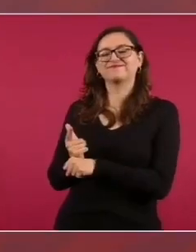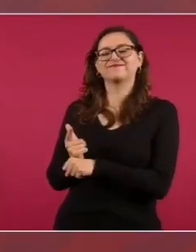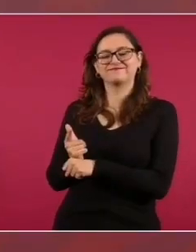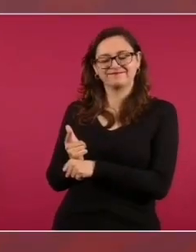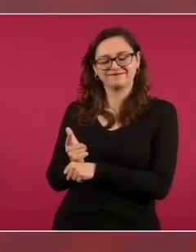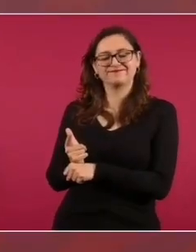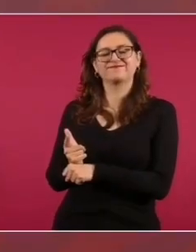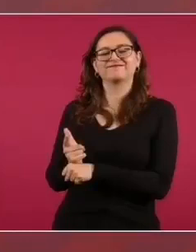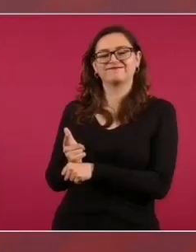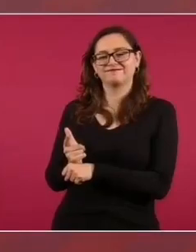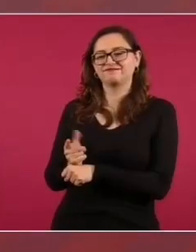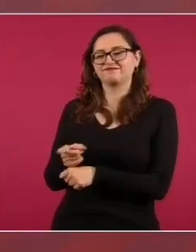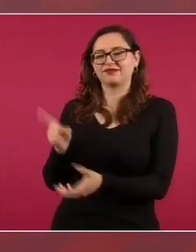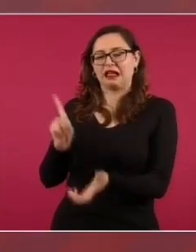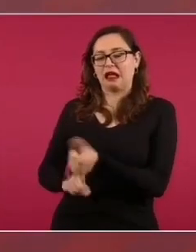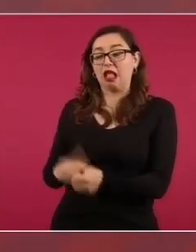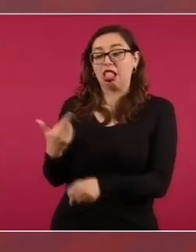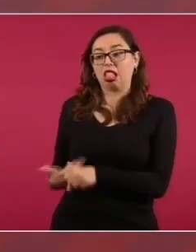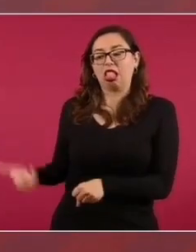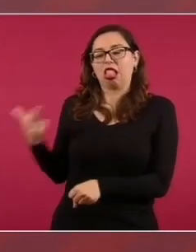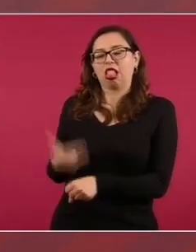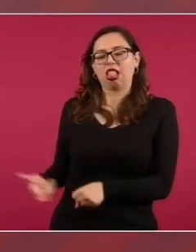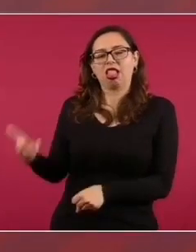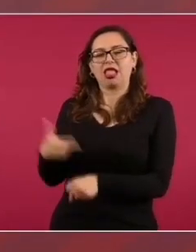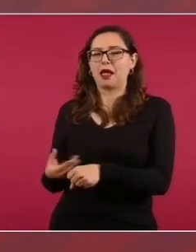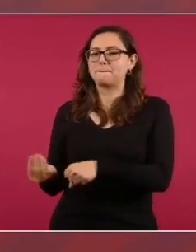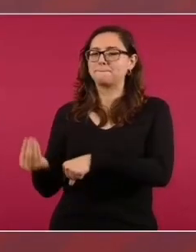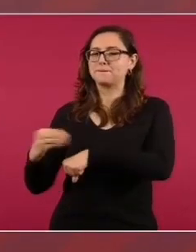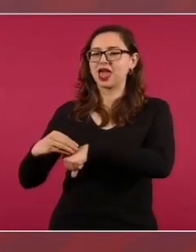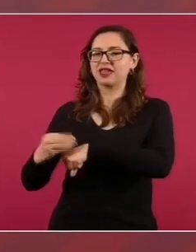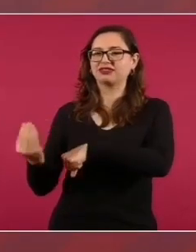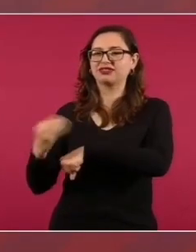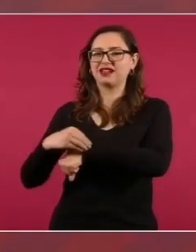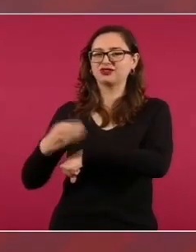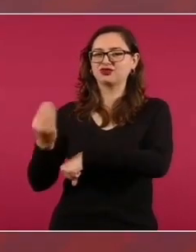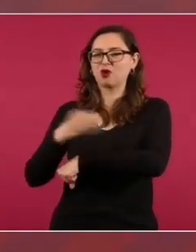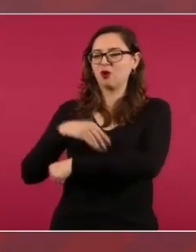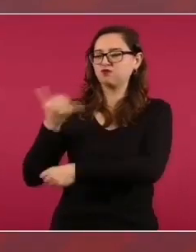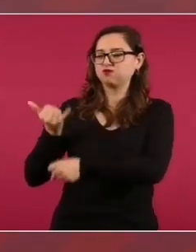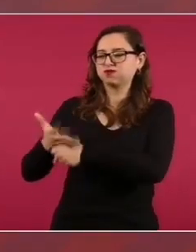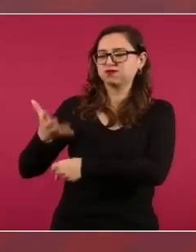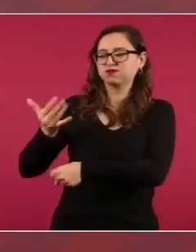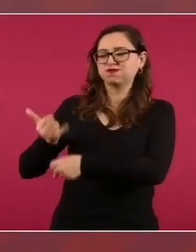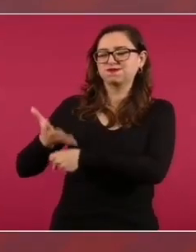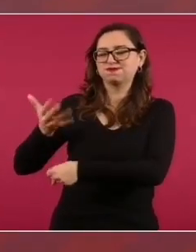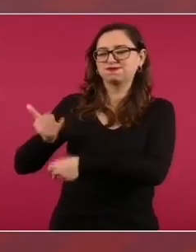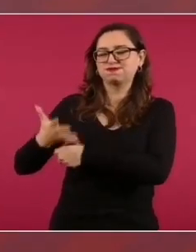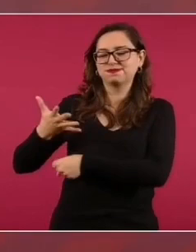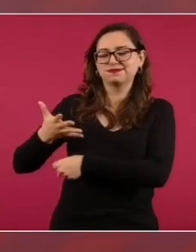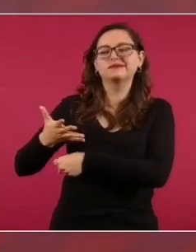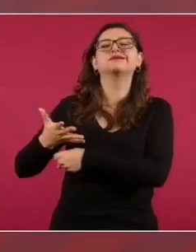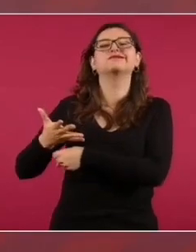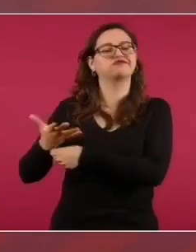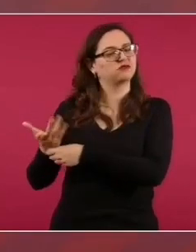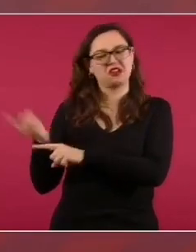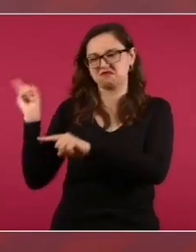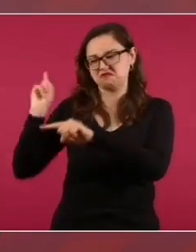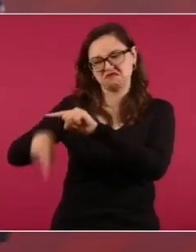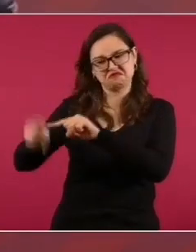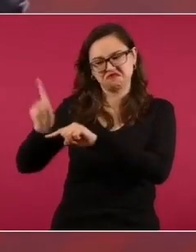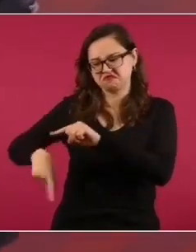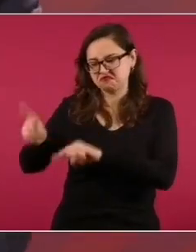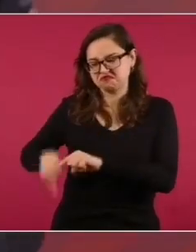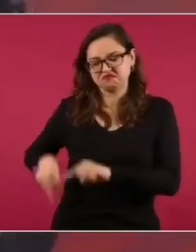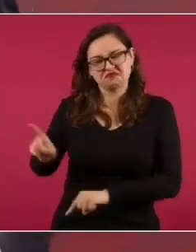Quitando burocracia, simplificando y que